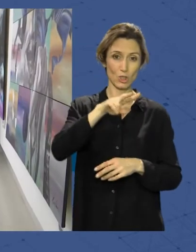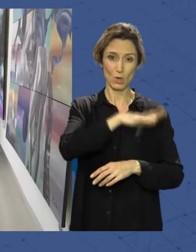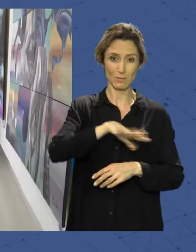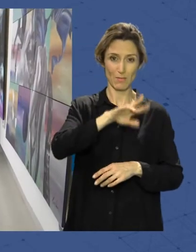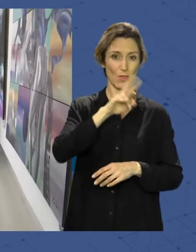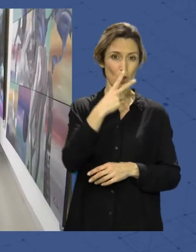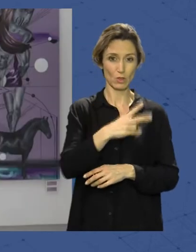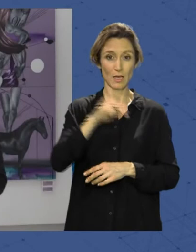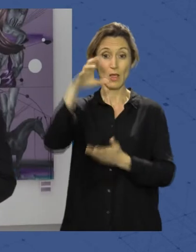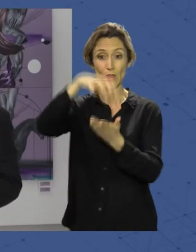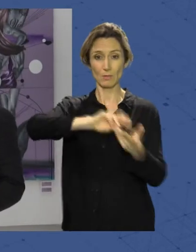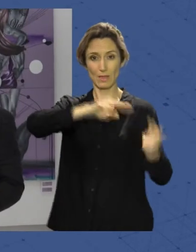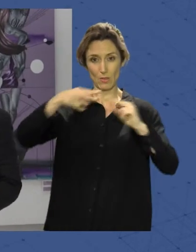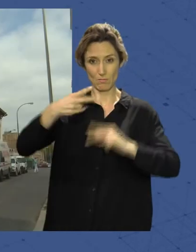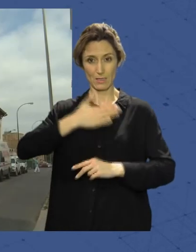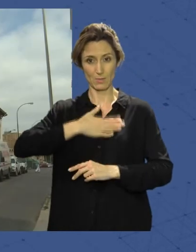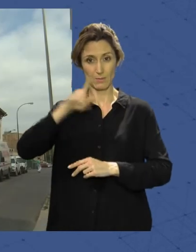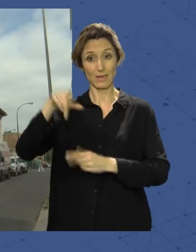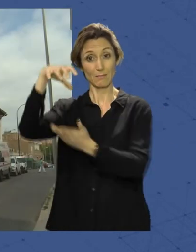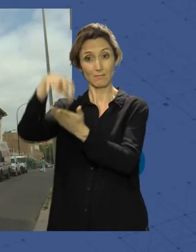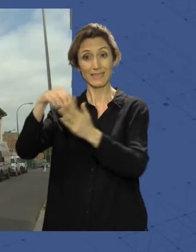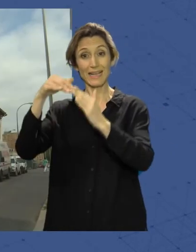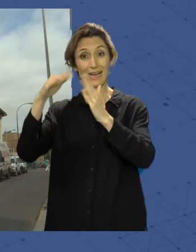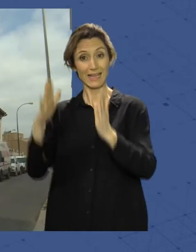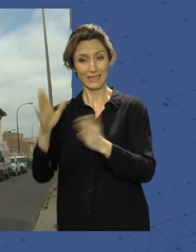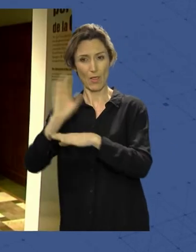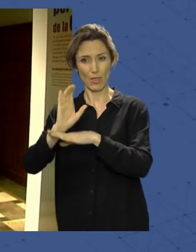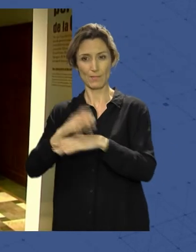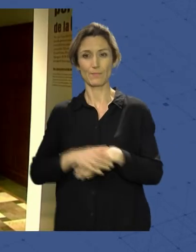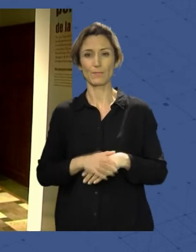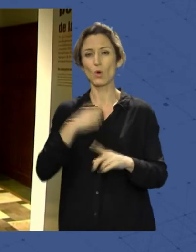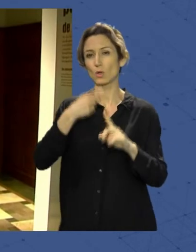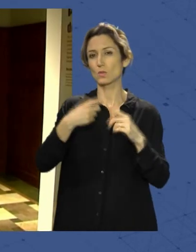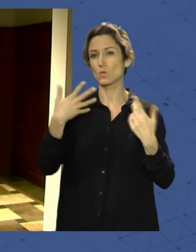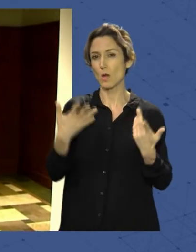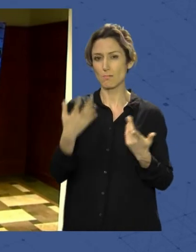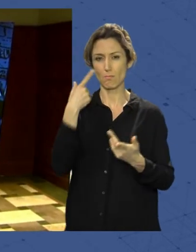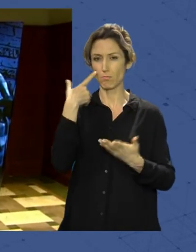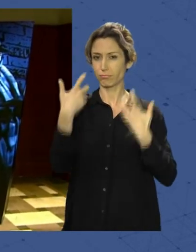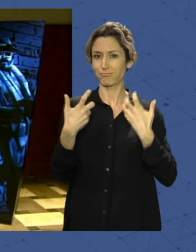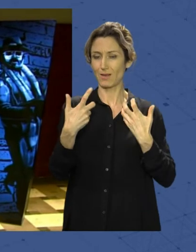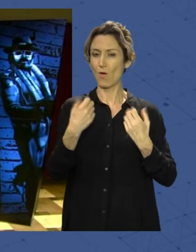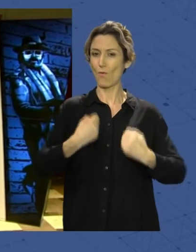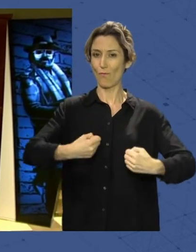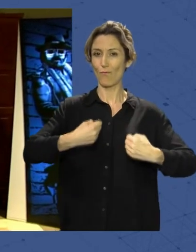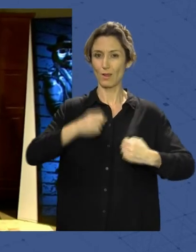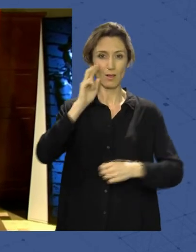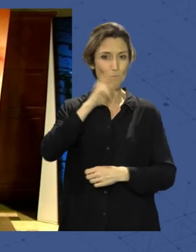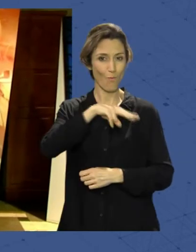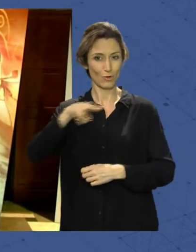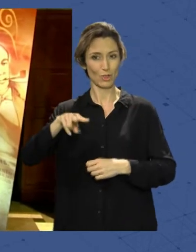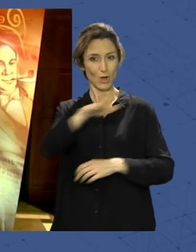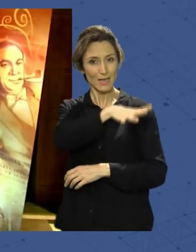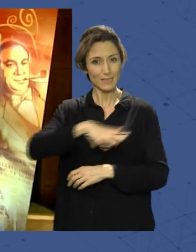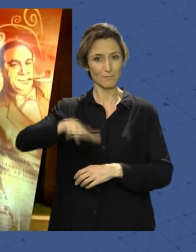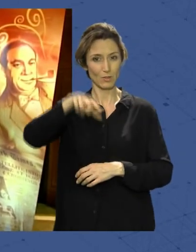Centro de Interpretación Patrimonial y la Casa del Cine. El objetivo mostrar la fuerza de los espacios museísticos de la